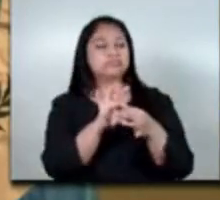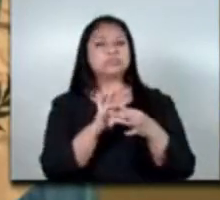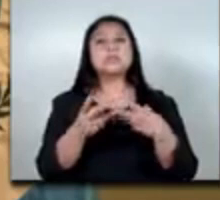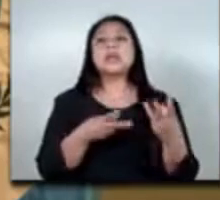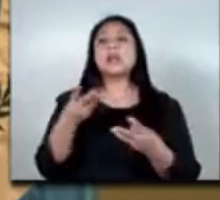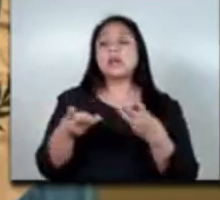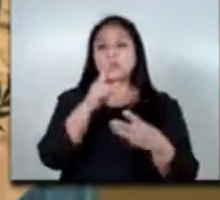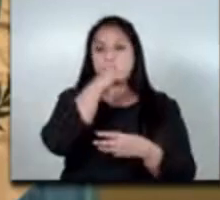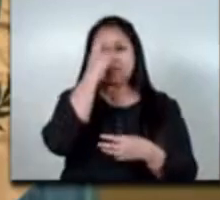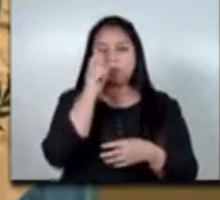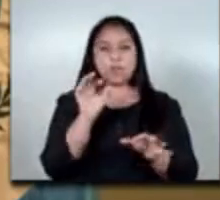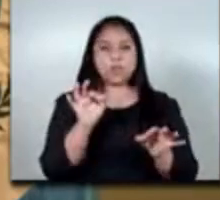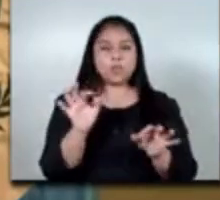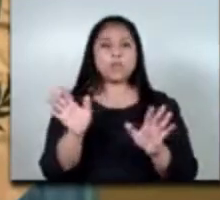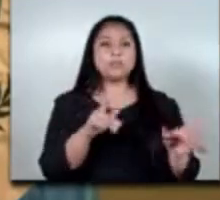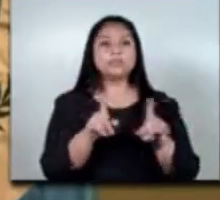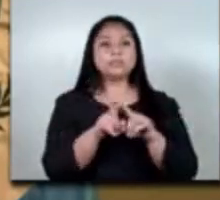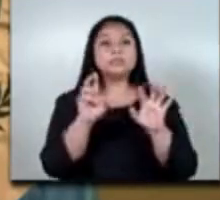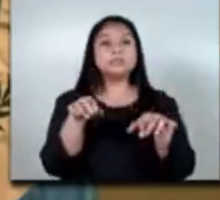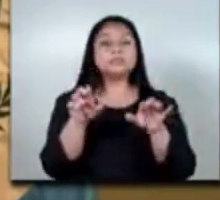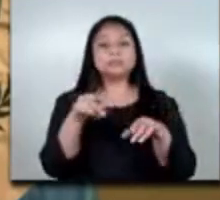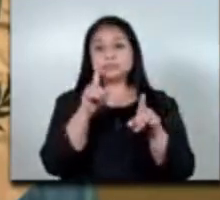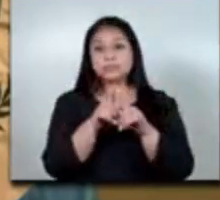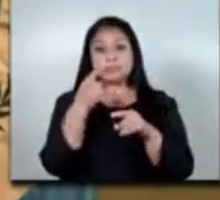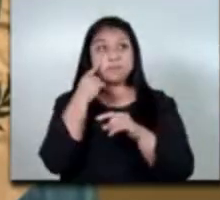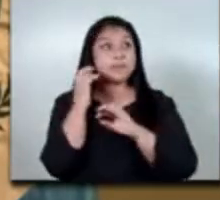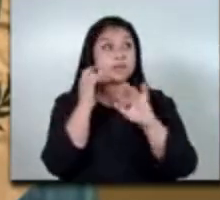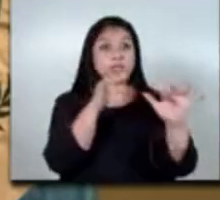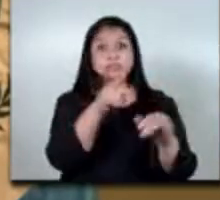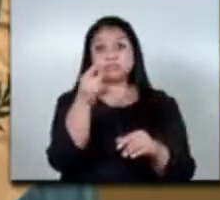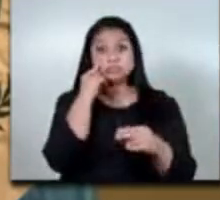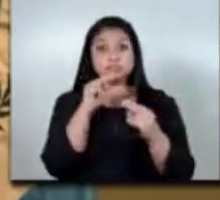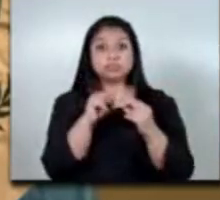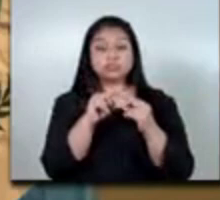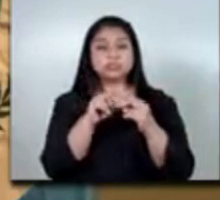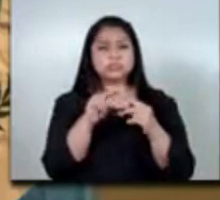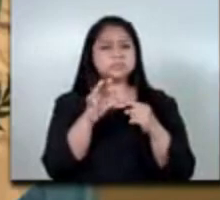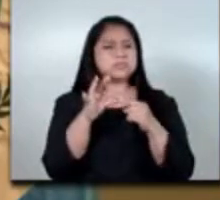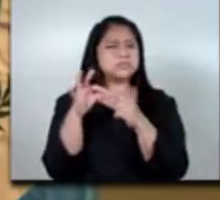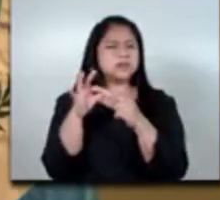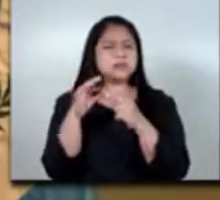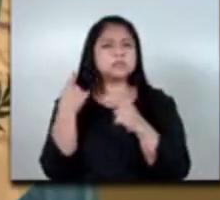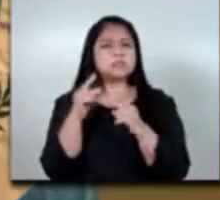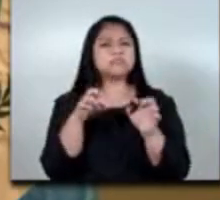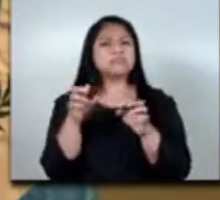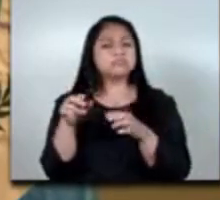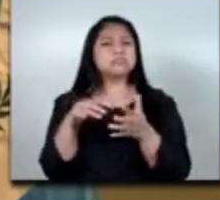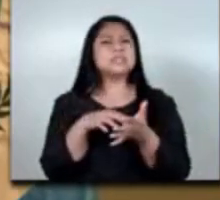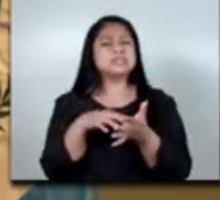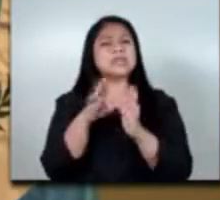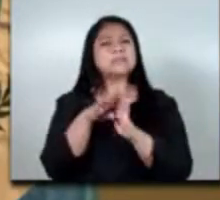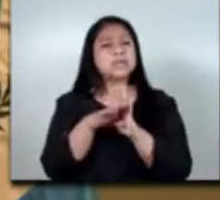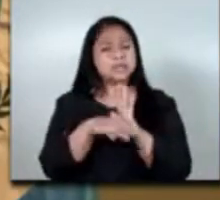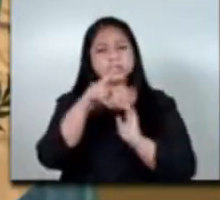las personas migrantes como ustedes conocen están particularmente expuestas a déficits de trabajo